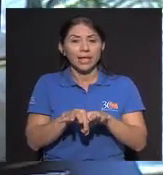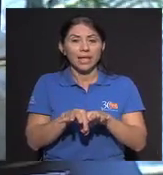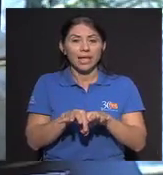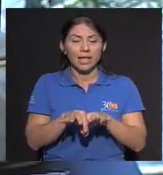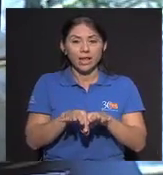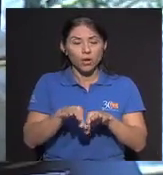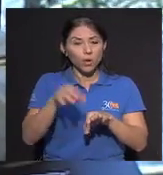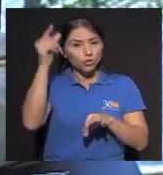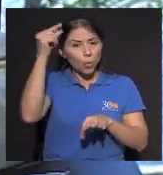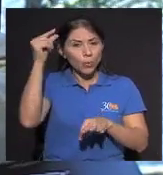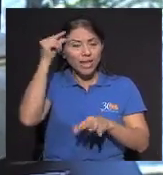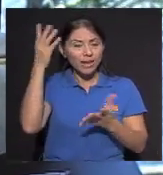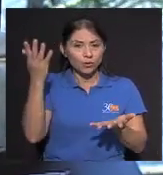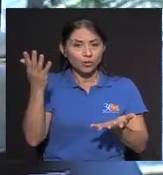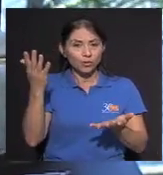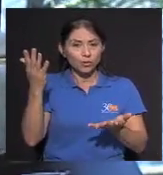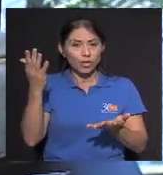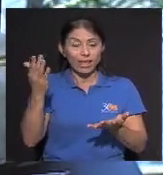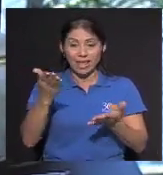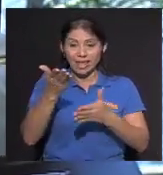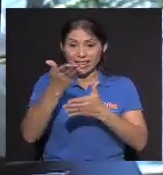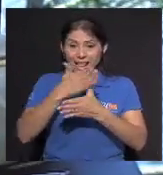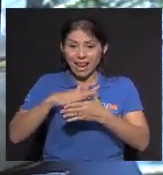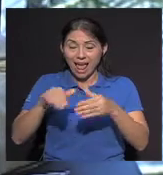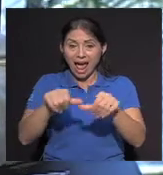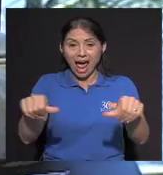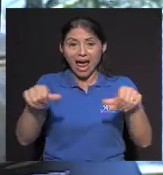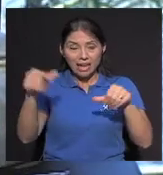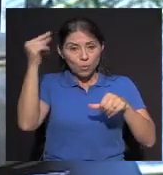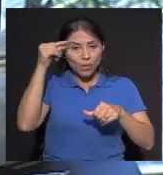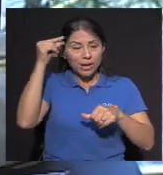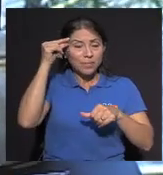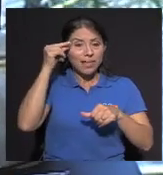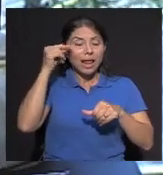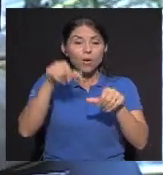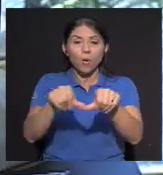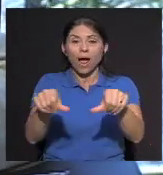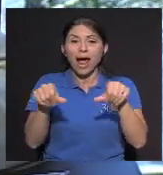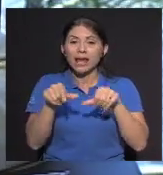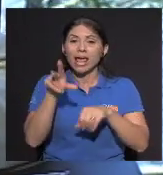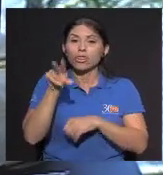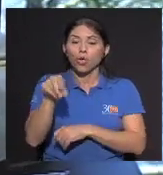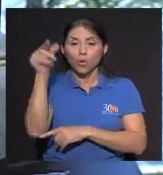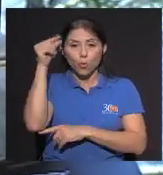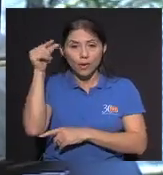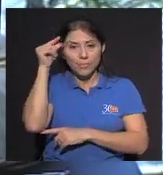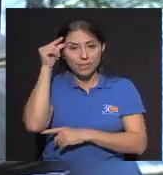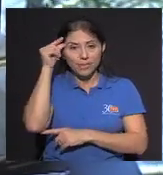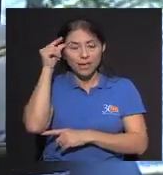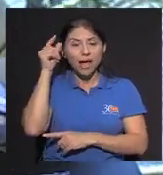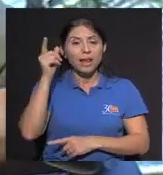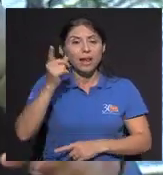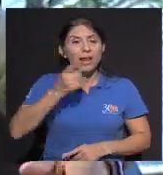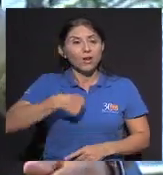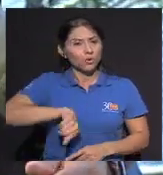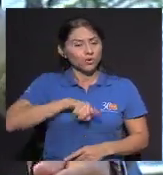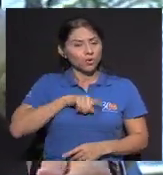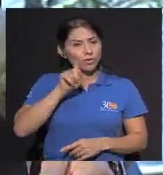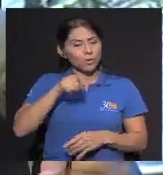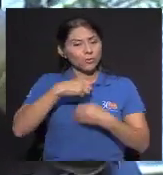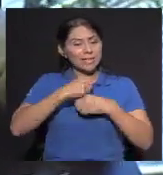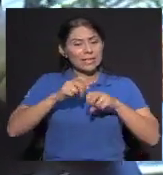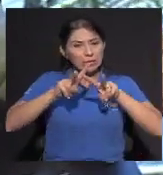De los Gobiernos Y de la parte Gubernamental Y no gubernamental Ahí es donde Tenemos que Hacer